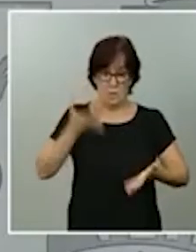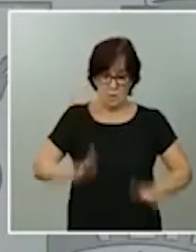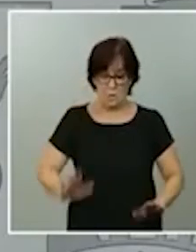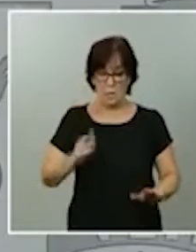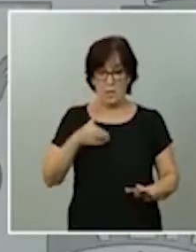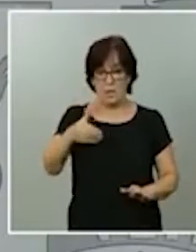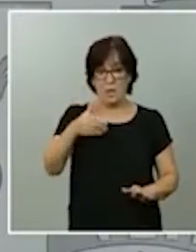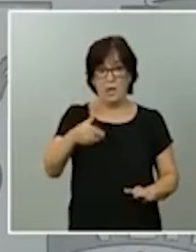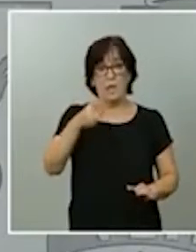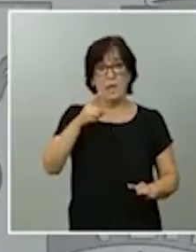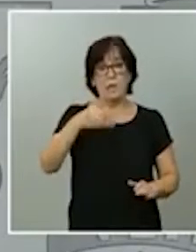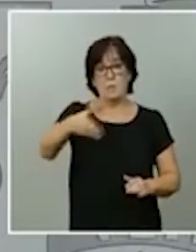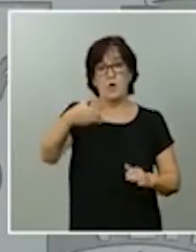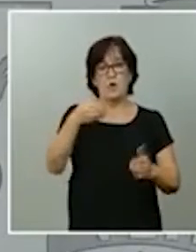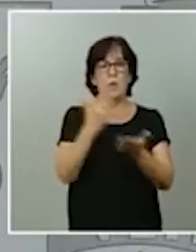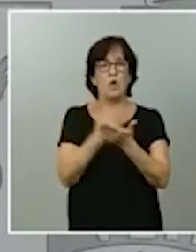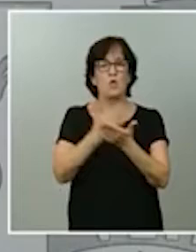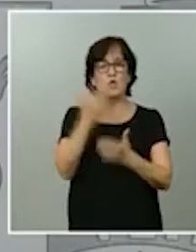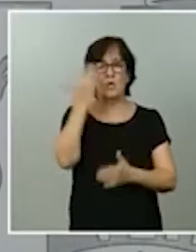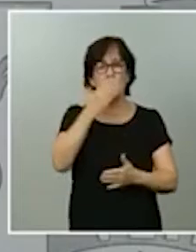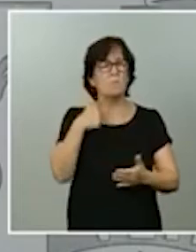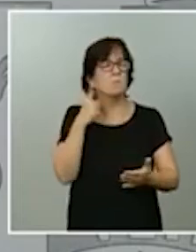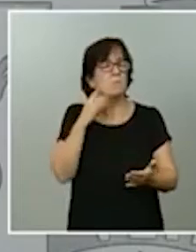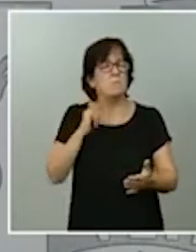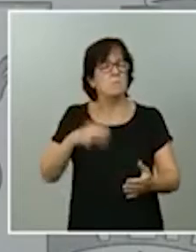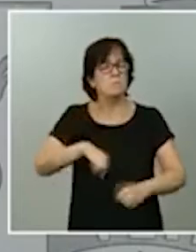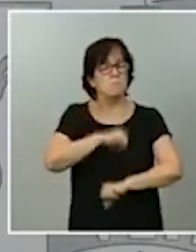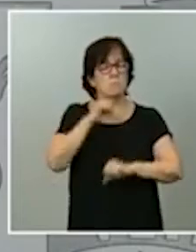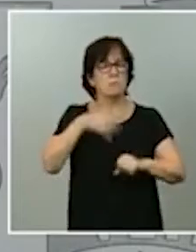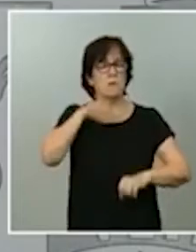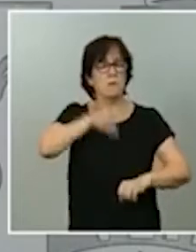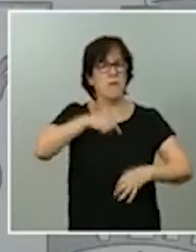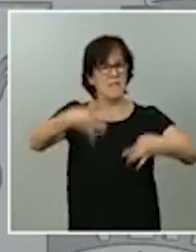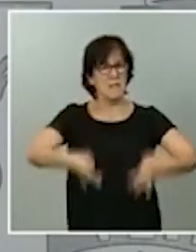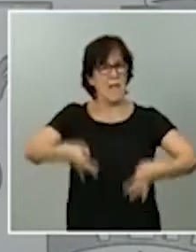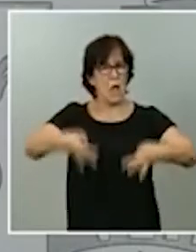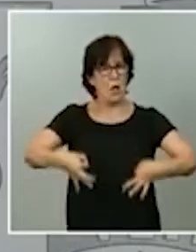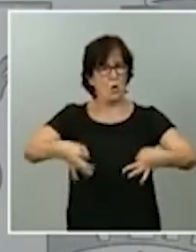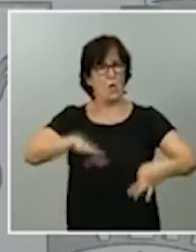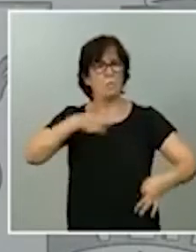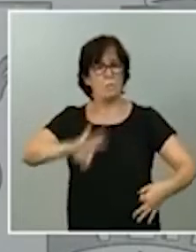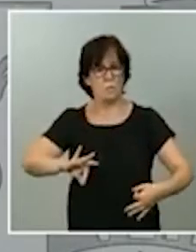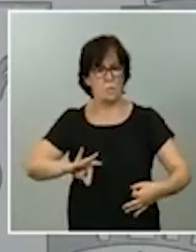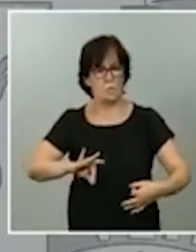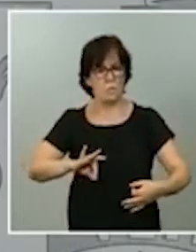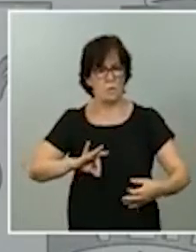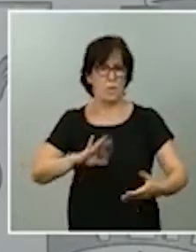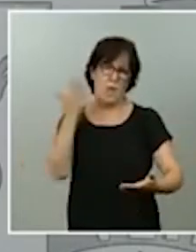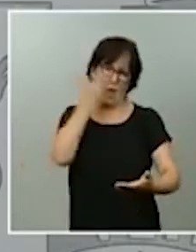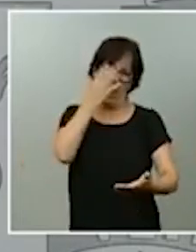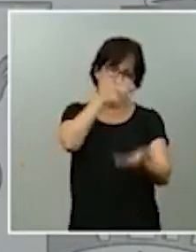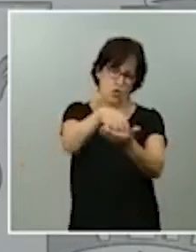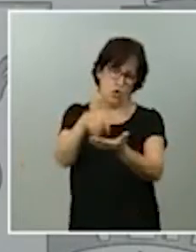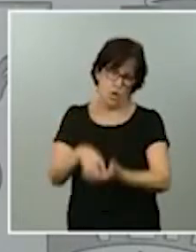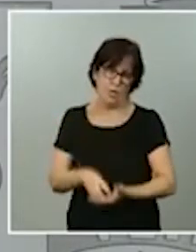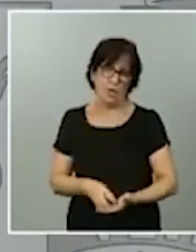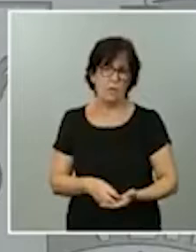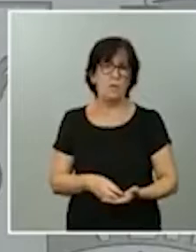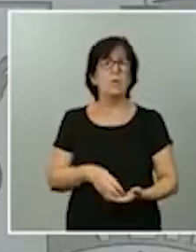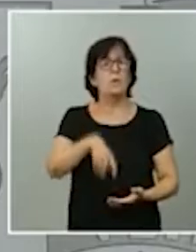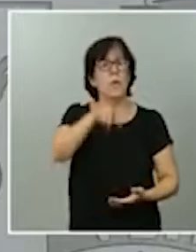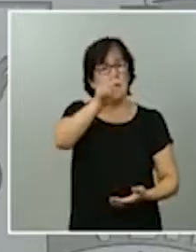escolar, vayan con todas las garantías y con todas las seguridades posibles al colegio y también el personal educativo.